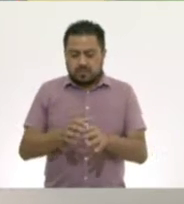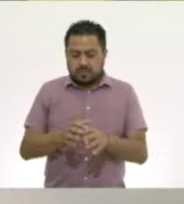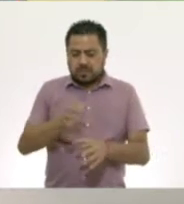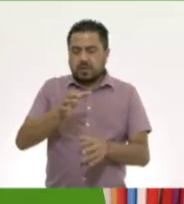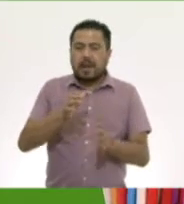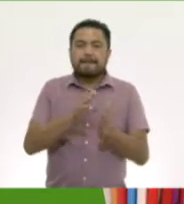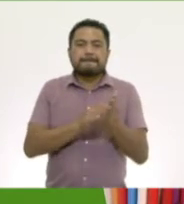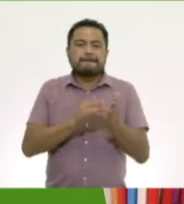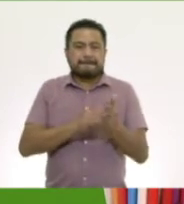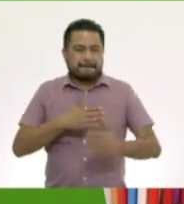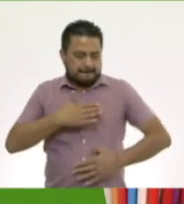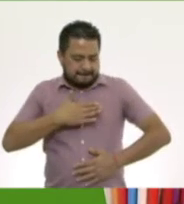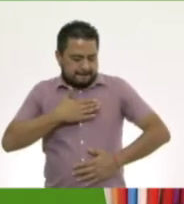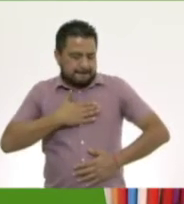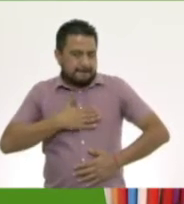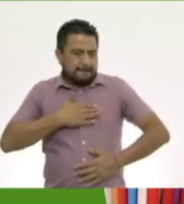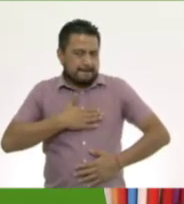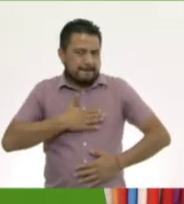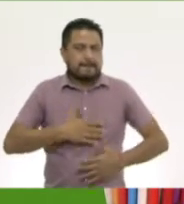papel de baño.